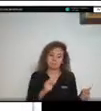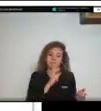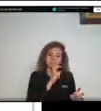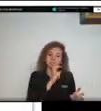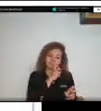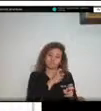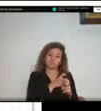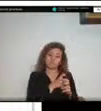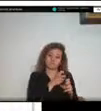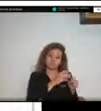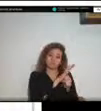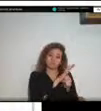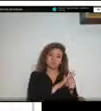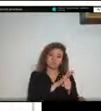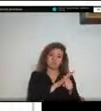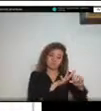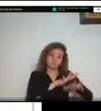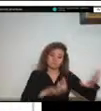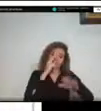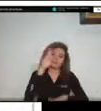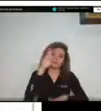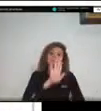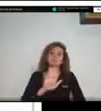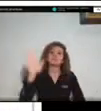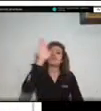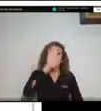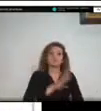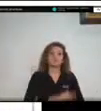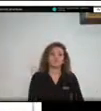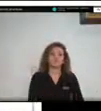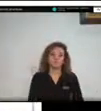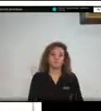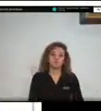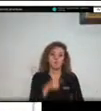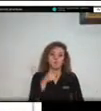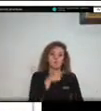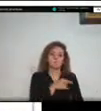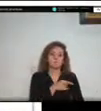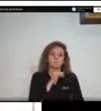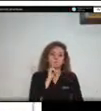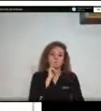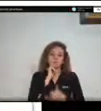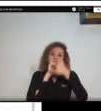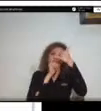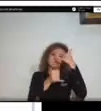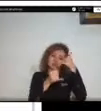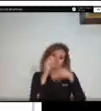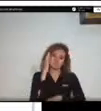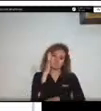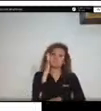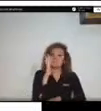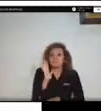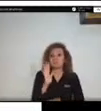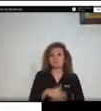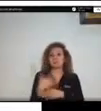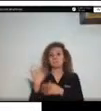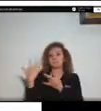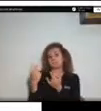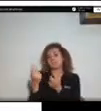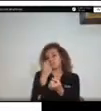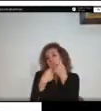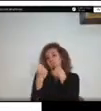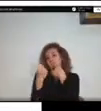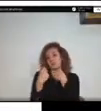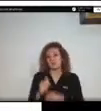entonces con esto pues damos por terminada la presentación y quedo pues muy atenta a cualquier inquietud que ustedes puedan